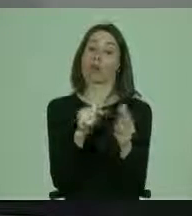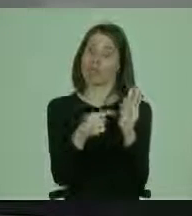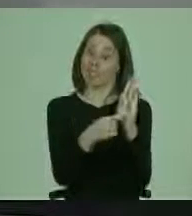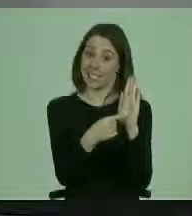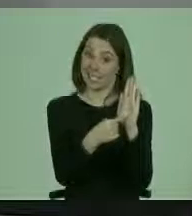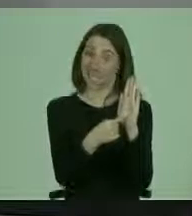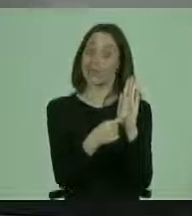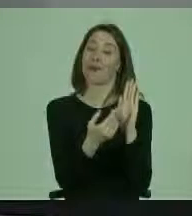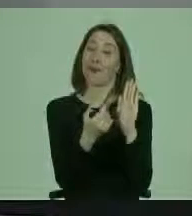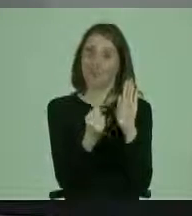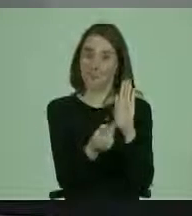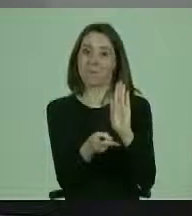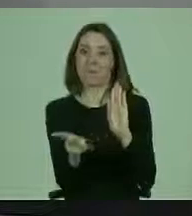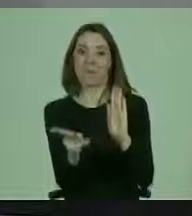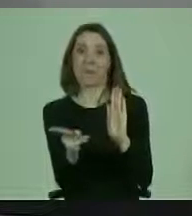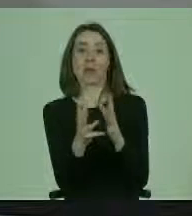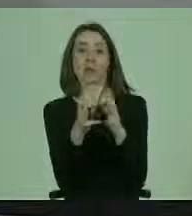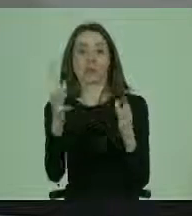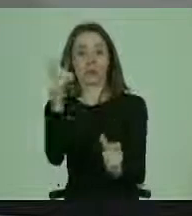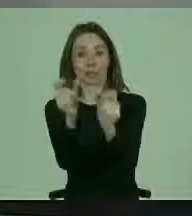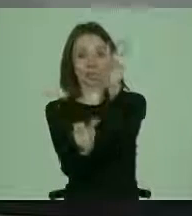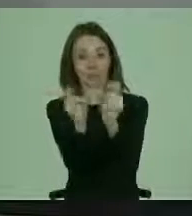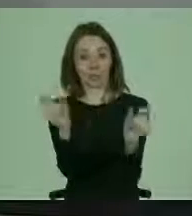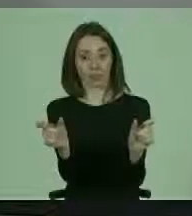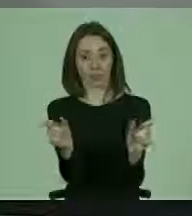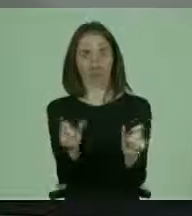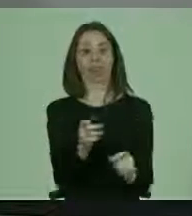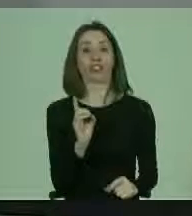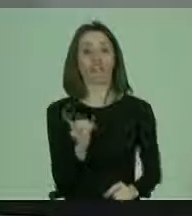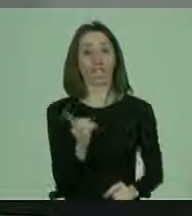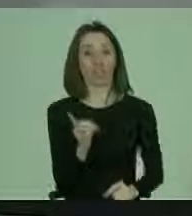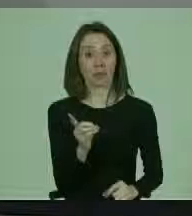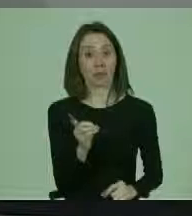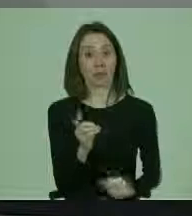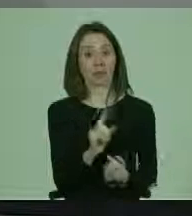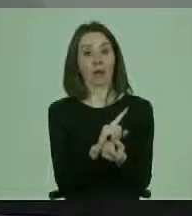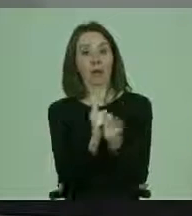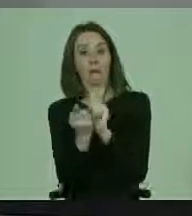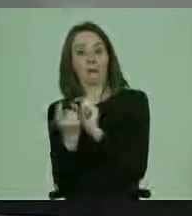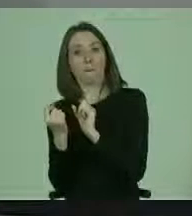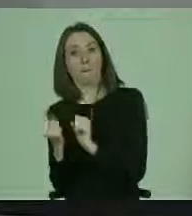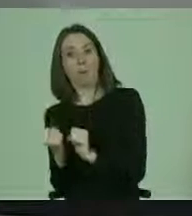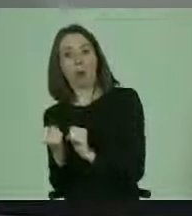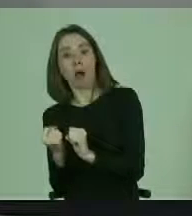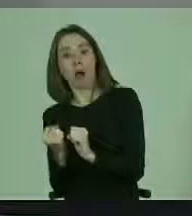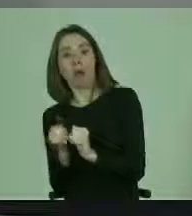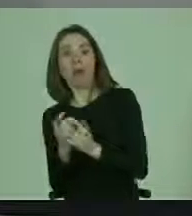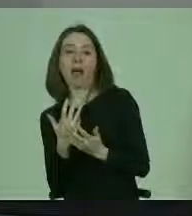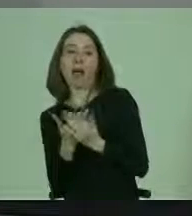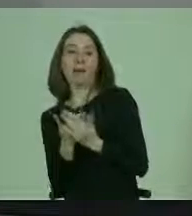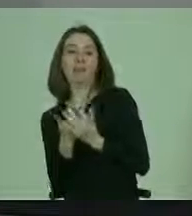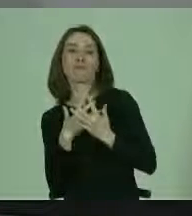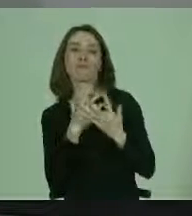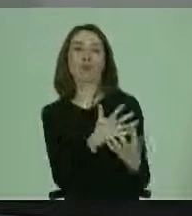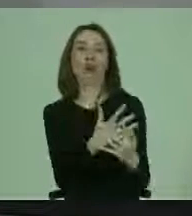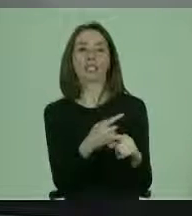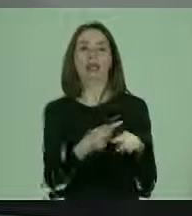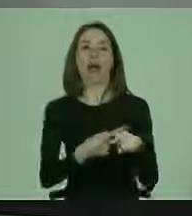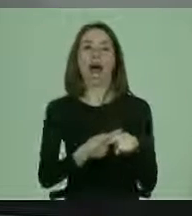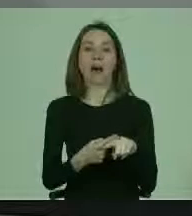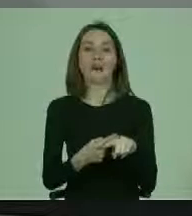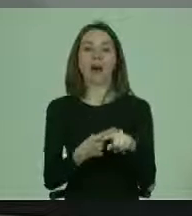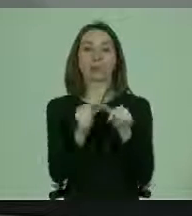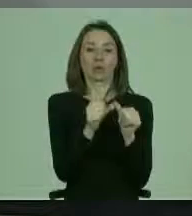y la situación de muchas personas con discapacidad puede prestarse para situaciones de violencia, abusos